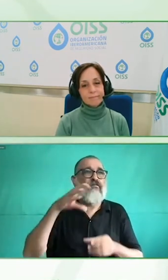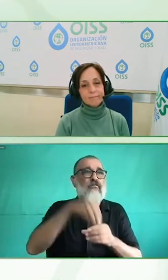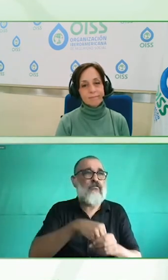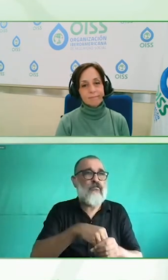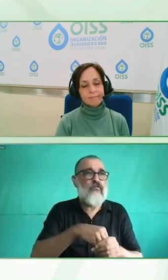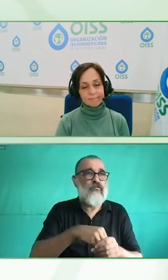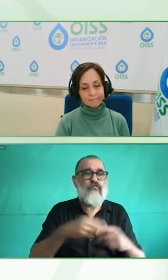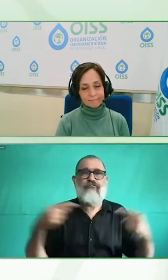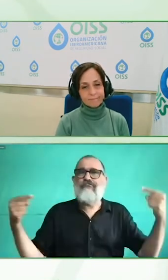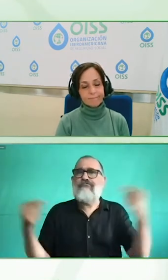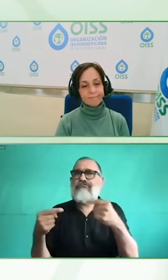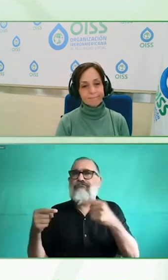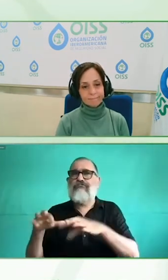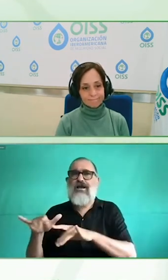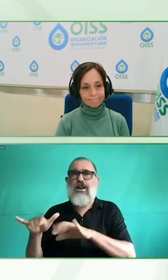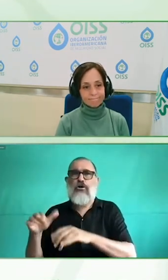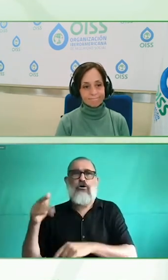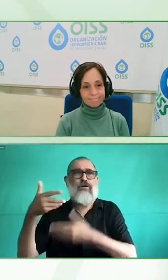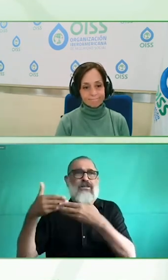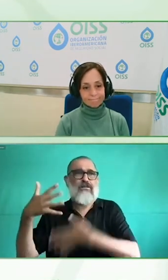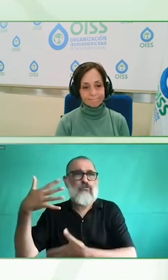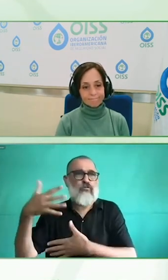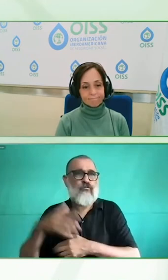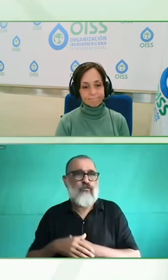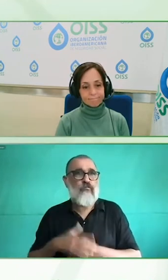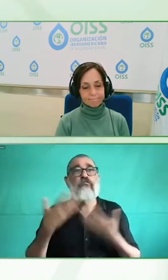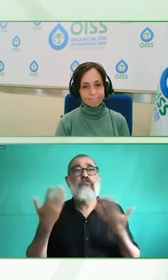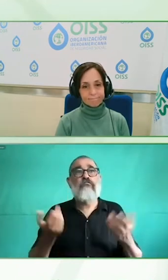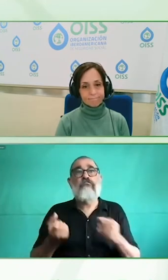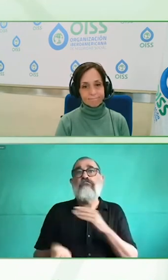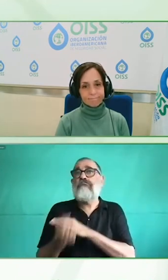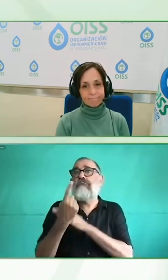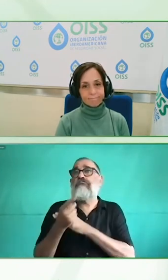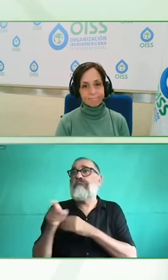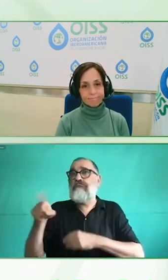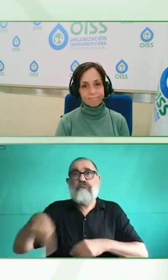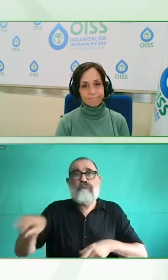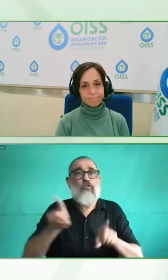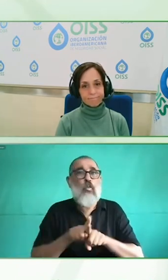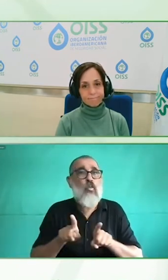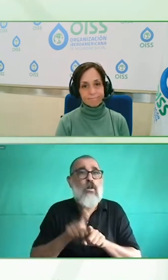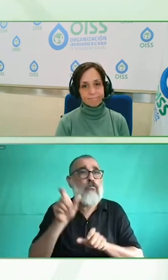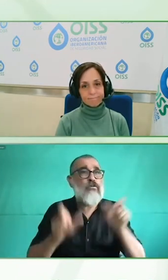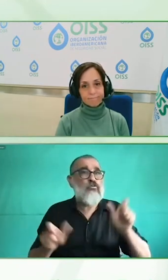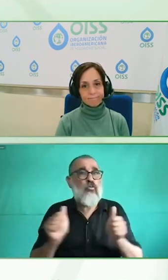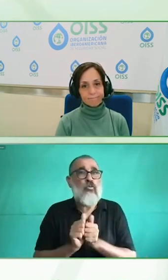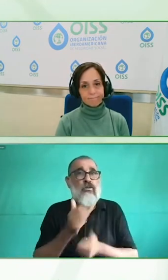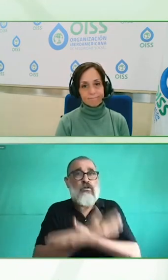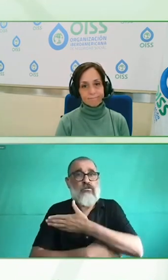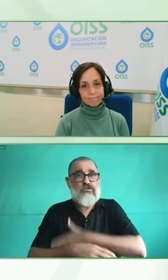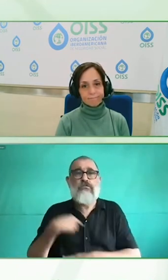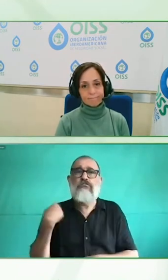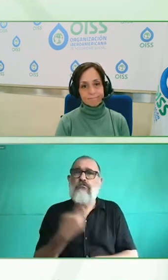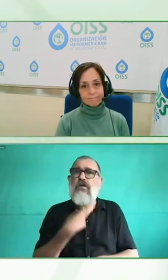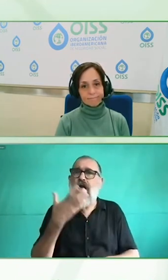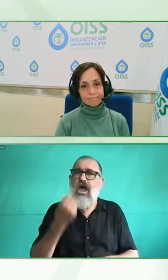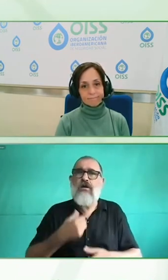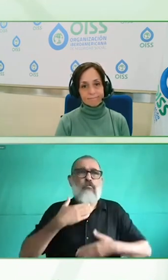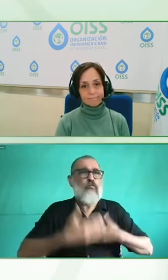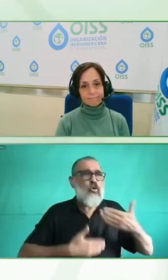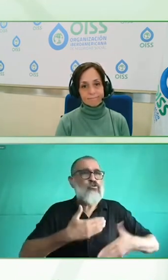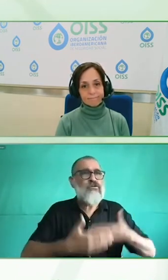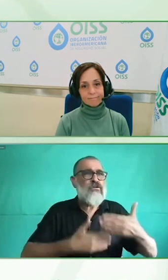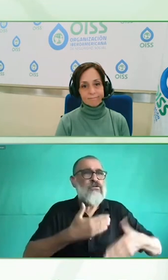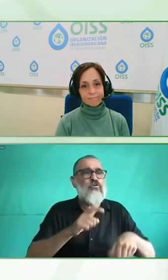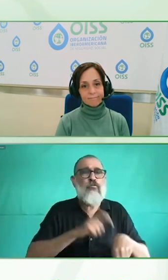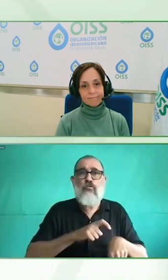tiempo en contestar ese test tal vez producto de su discapacidad y no porque no pueda responder ese test quedan automáticamente afuera entonces creo que